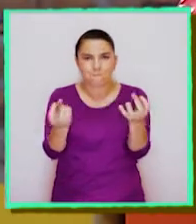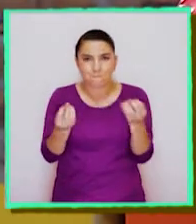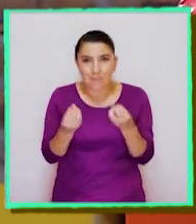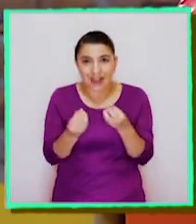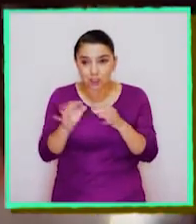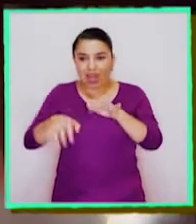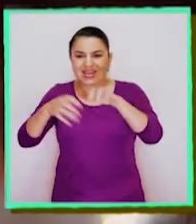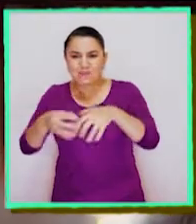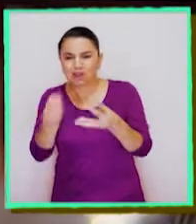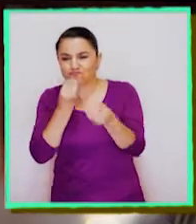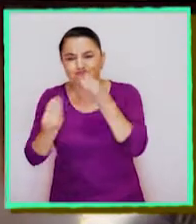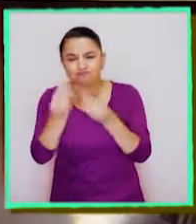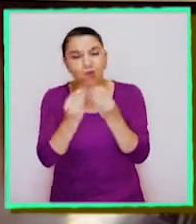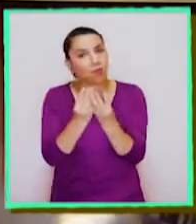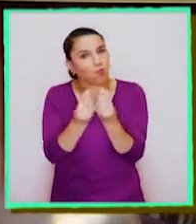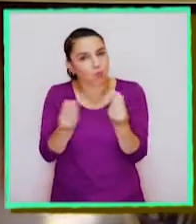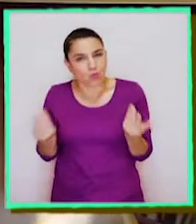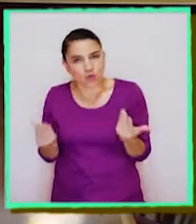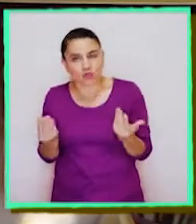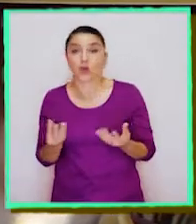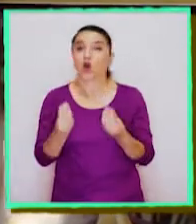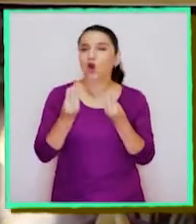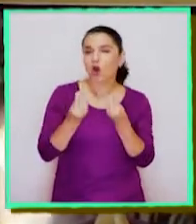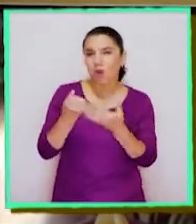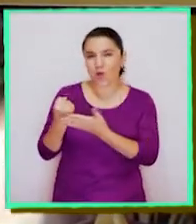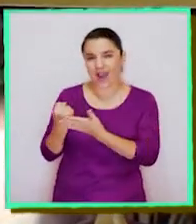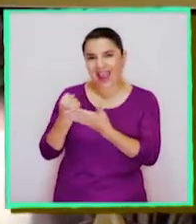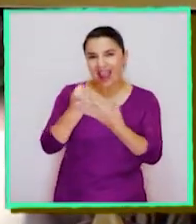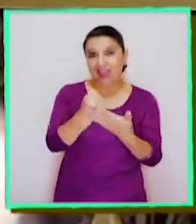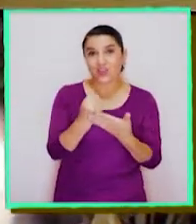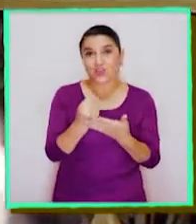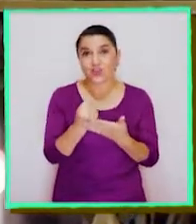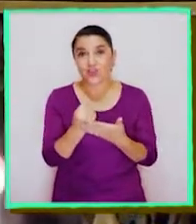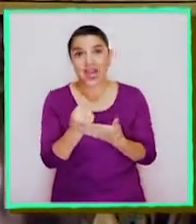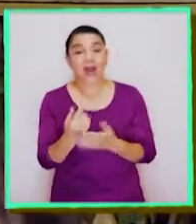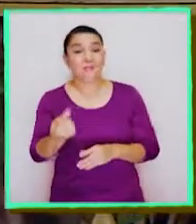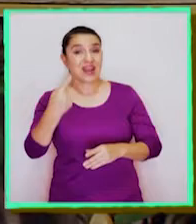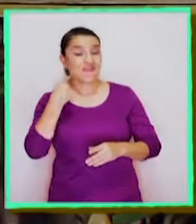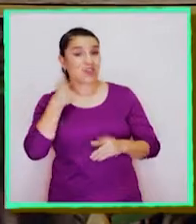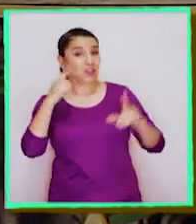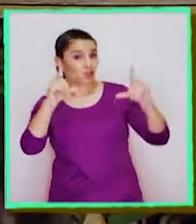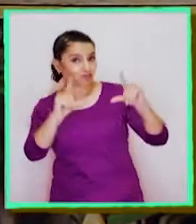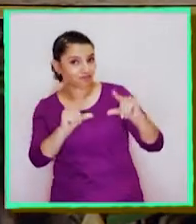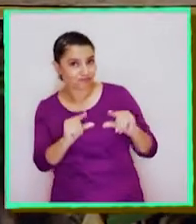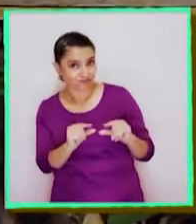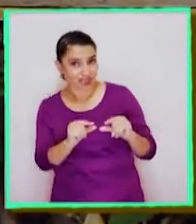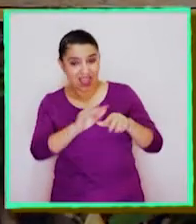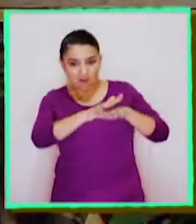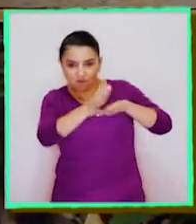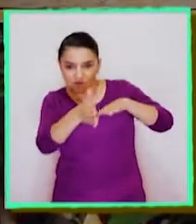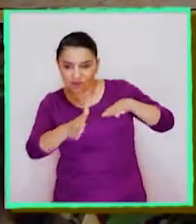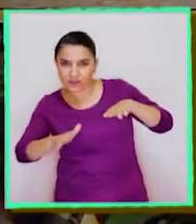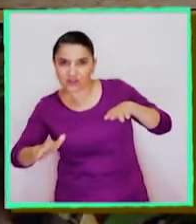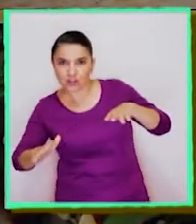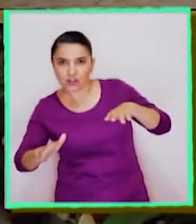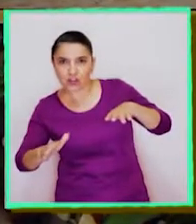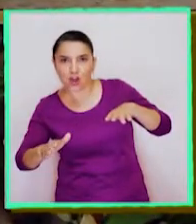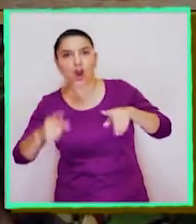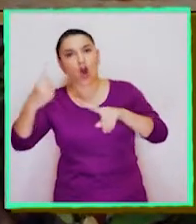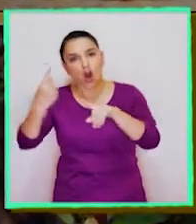por el ganado. Una de las formas que podemos ayudar para mitigar los efectos de la erosión es